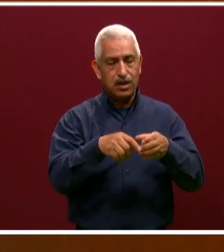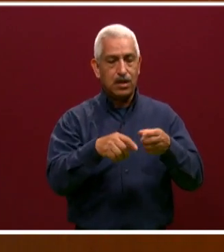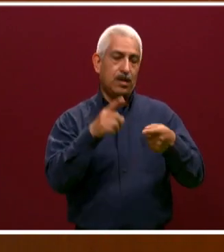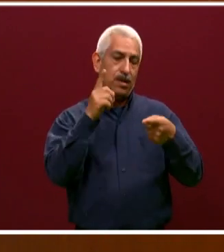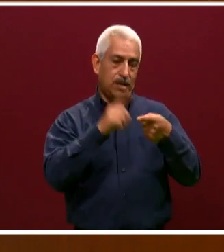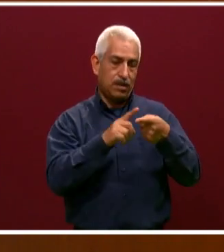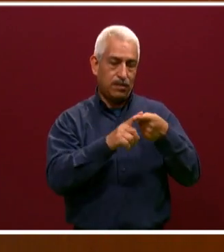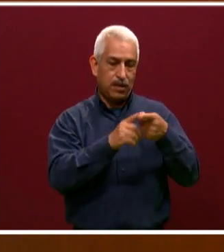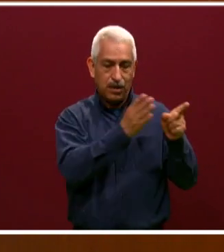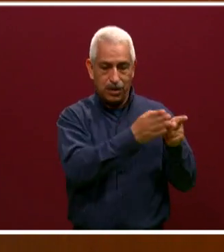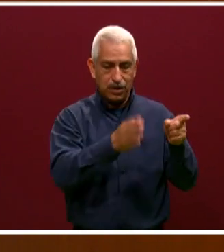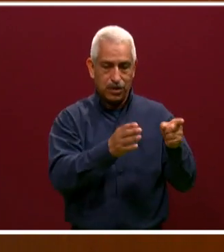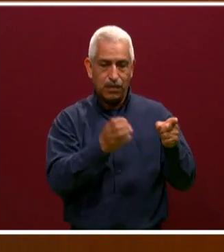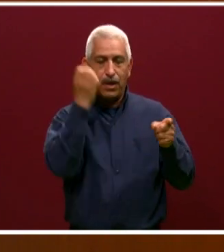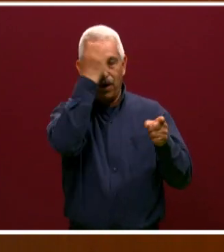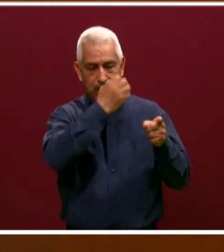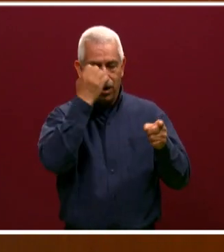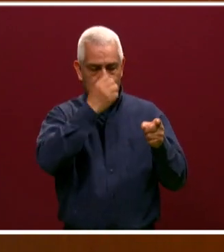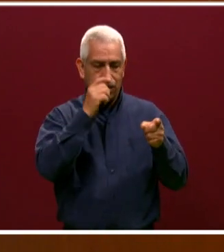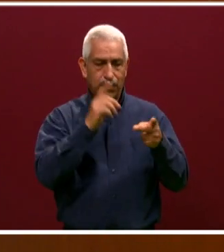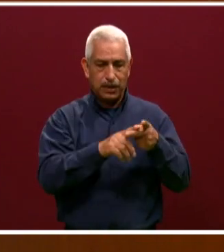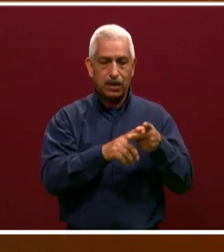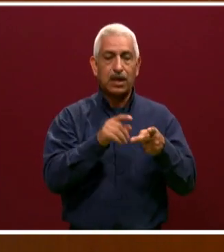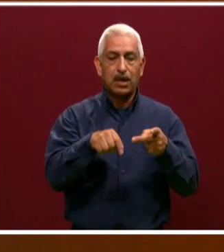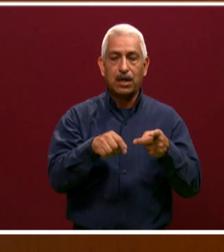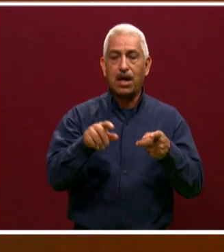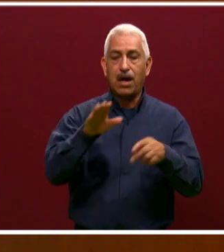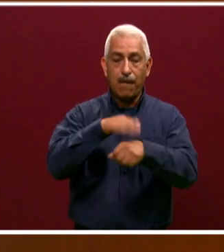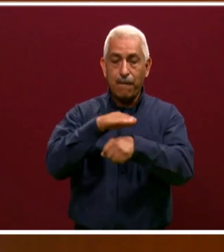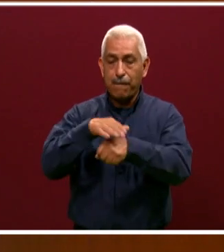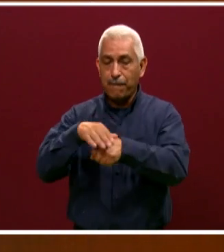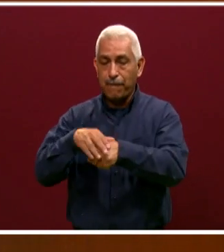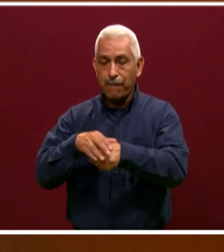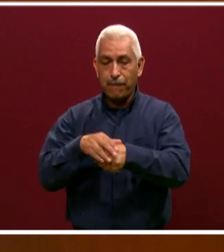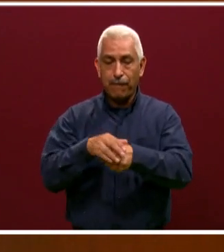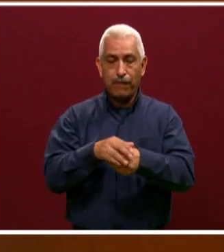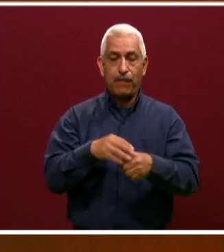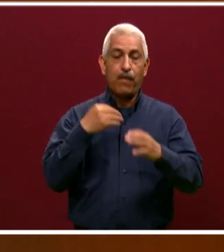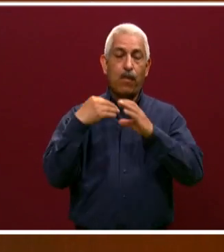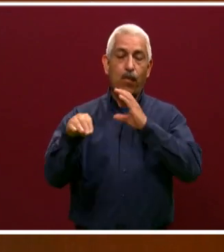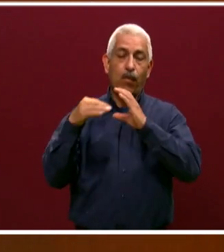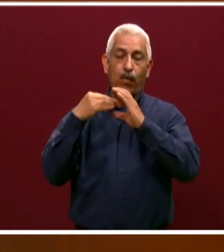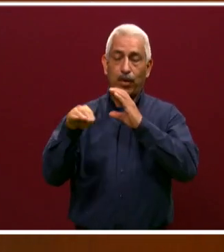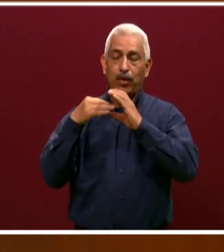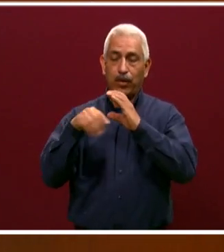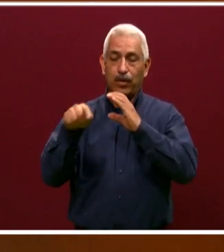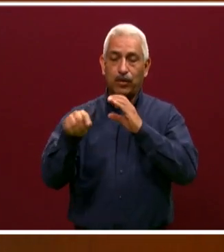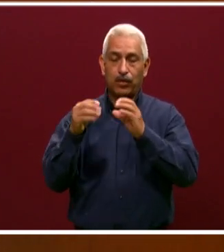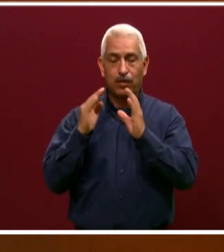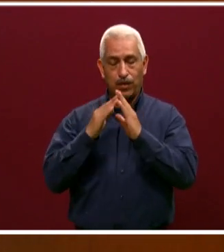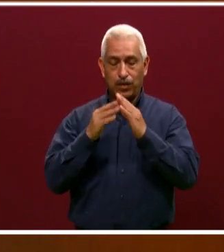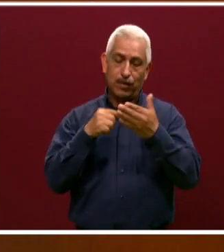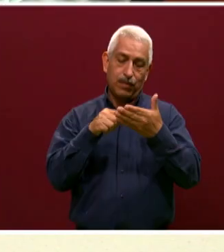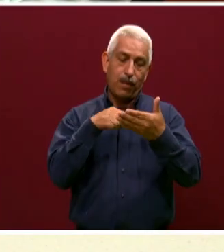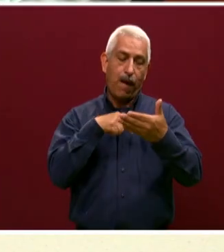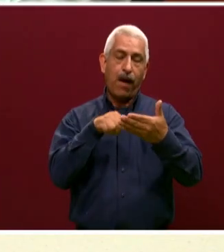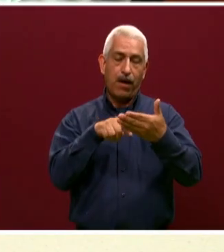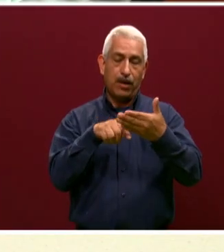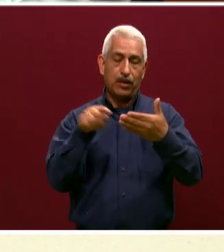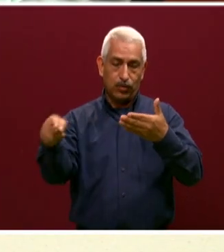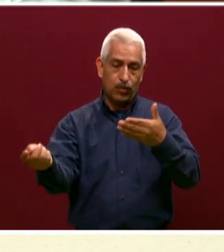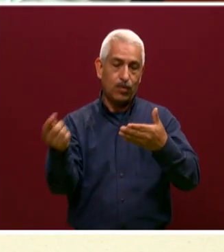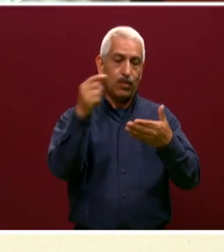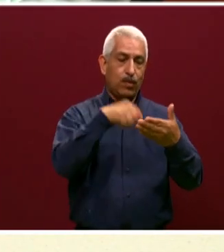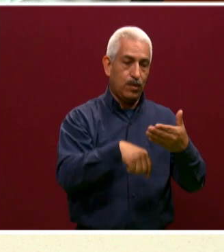avisará a través de un correo cuando deben entrar a la liga y presentar su examen. ¿Ese examen